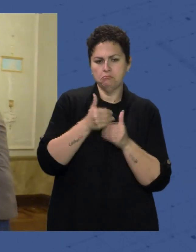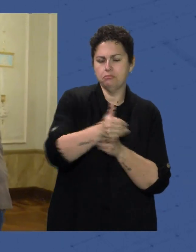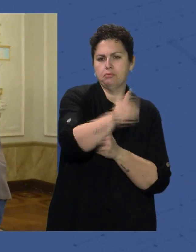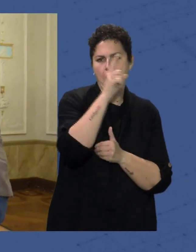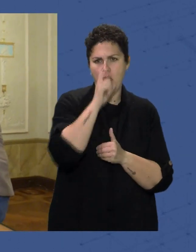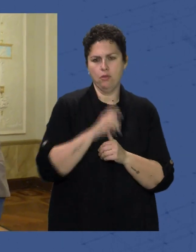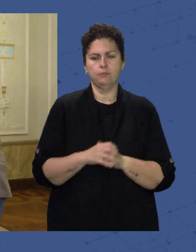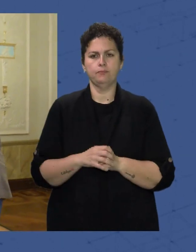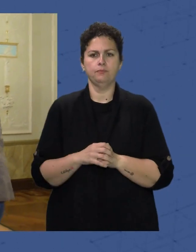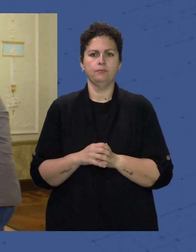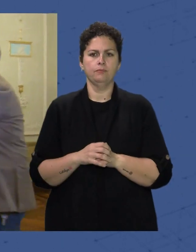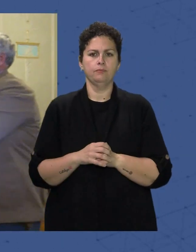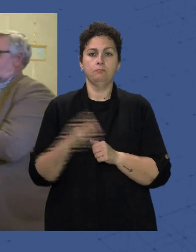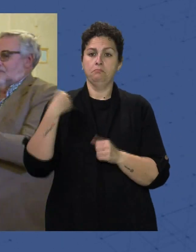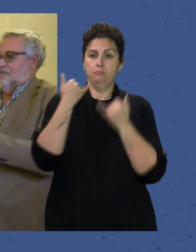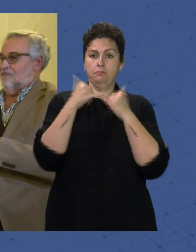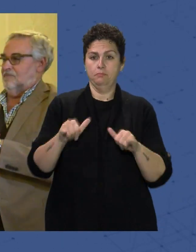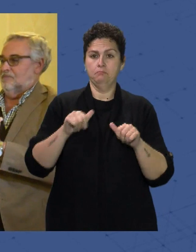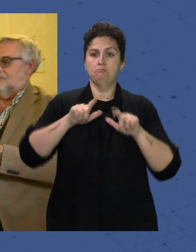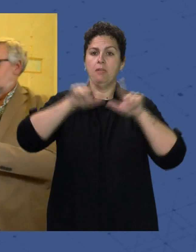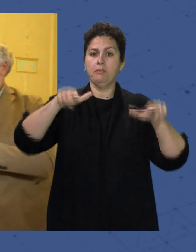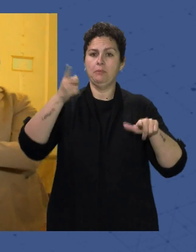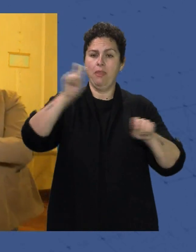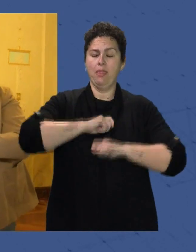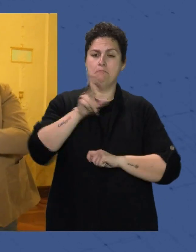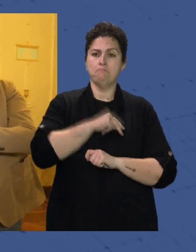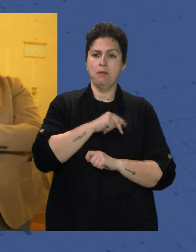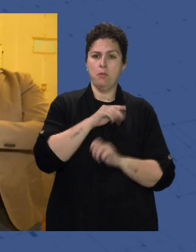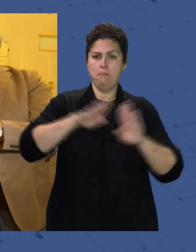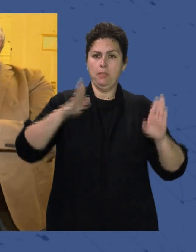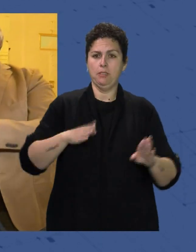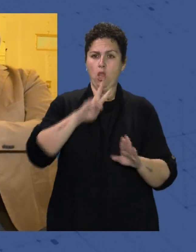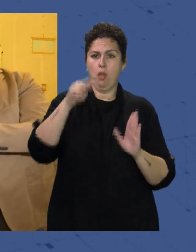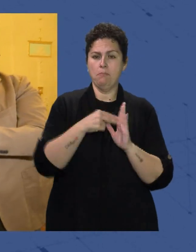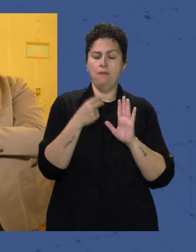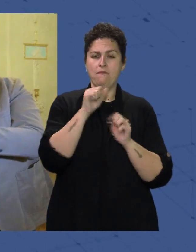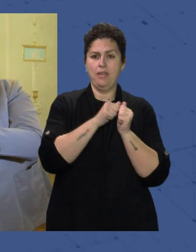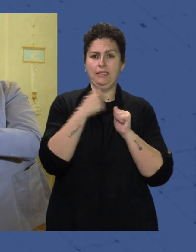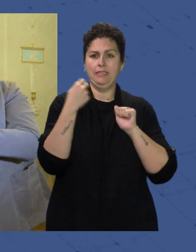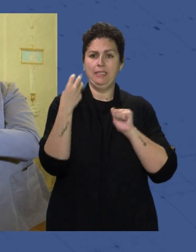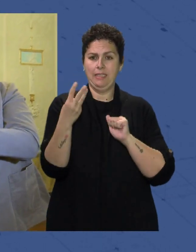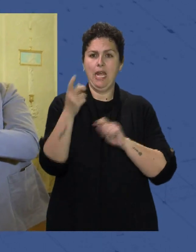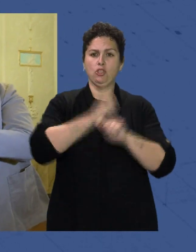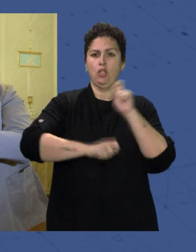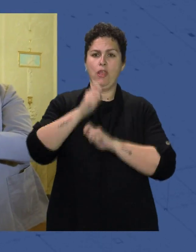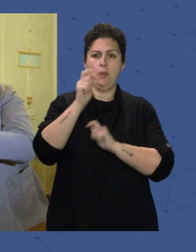Durante el mismo La plataforma Ha hecho entrega Del premio de la mesa 2023 A la asociación De la prensa de Almería Apal Por su constante apoyo A las reivindicaciones